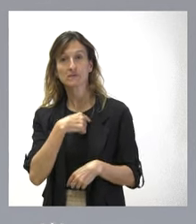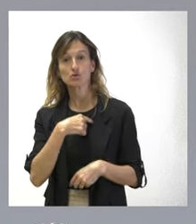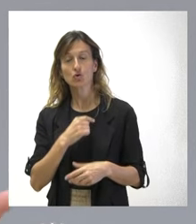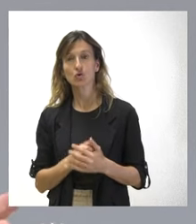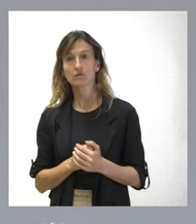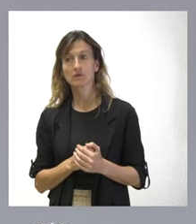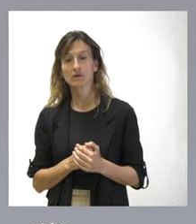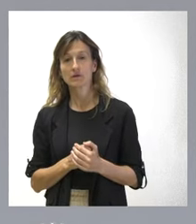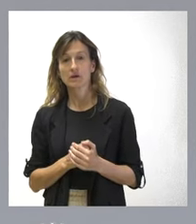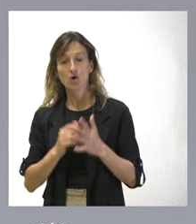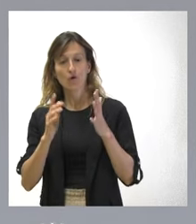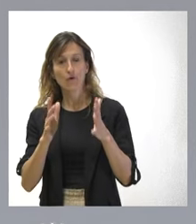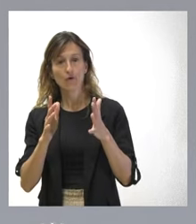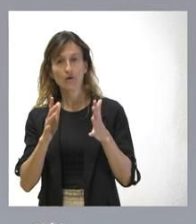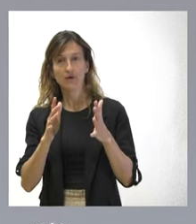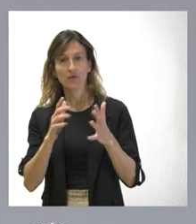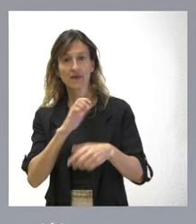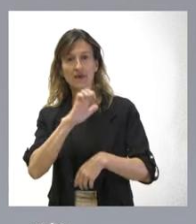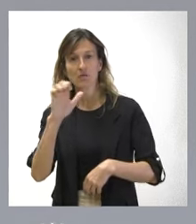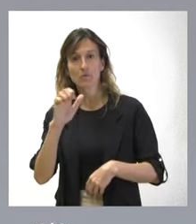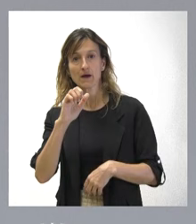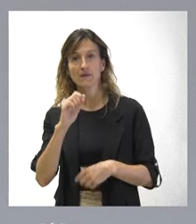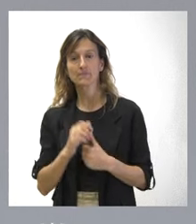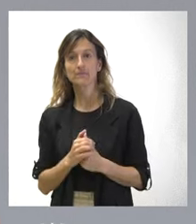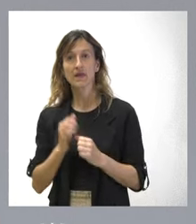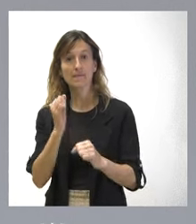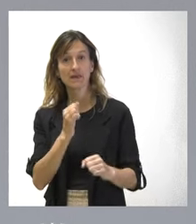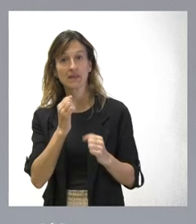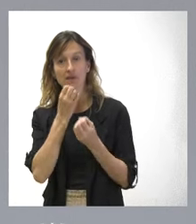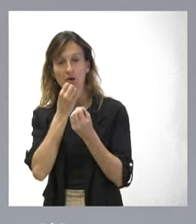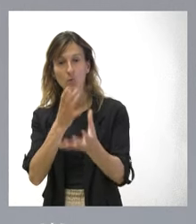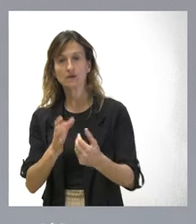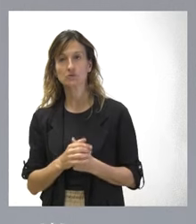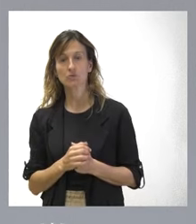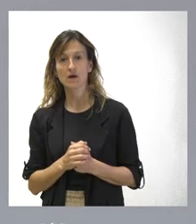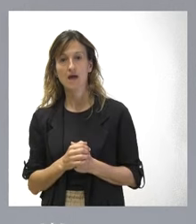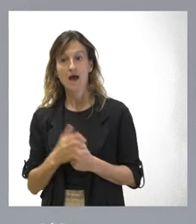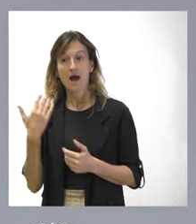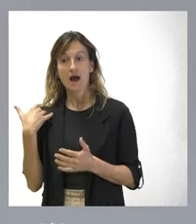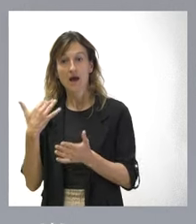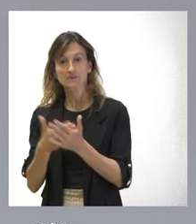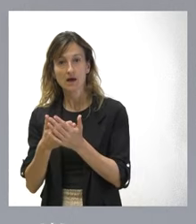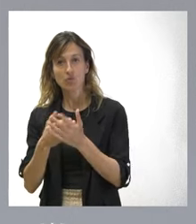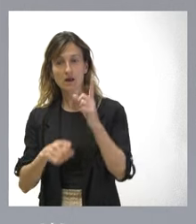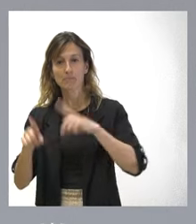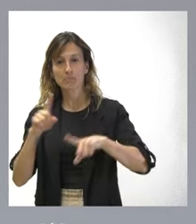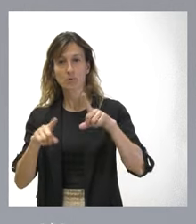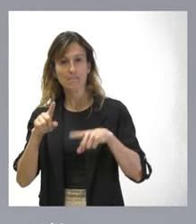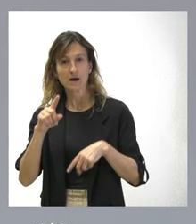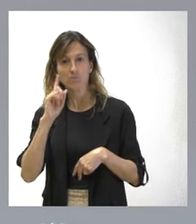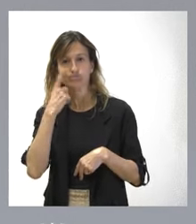órgano asesor europeo, ha manifestado. No había conocido nunca una problemática de este tipo